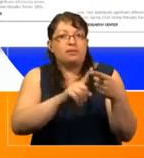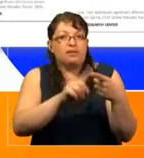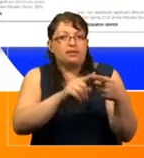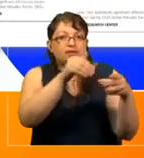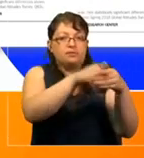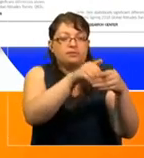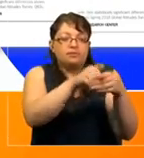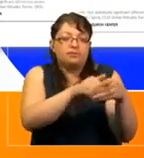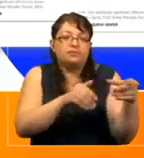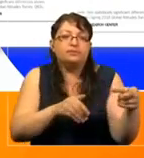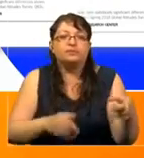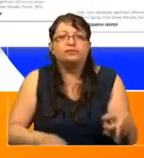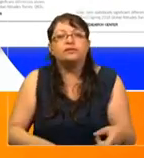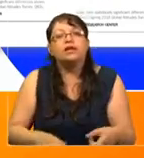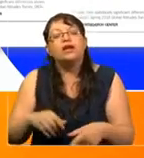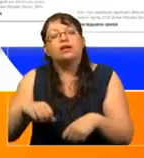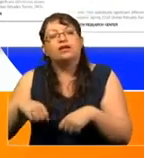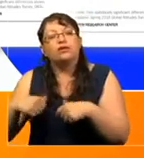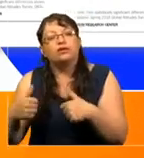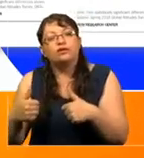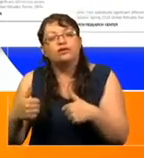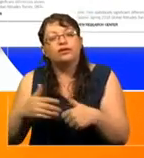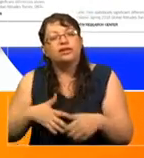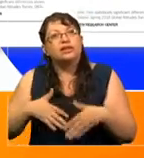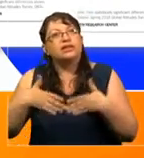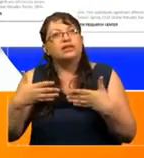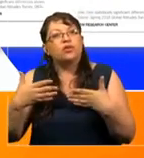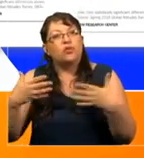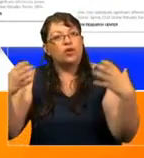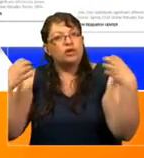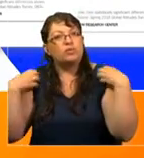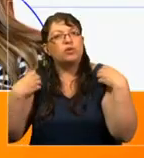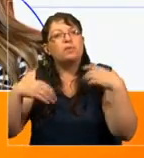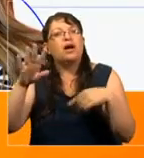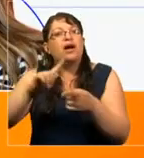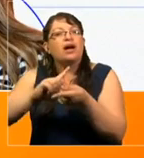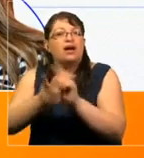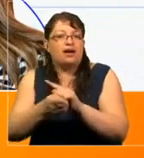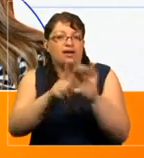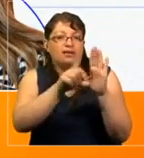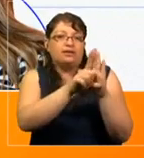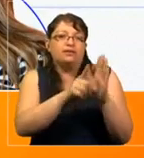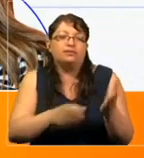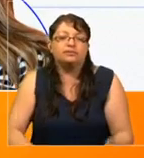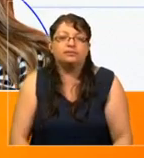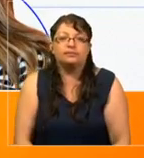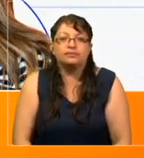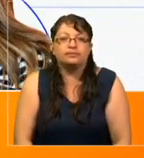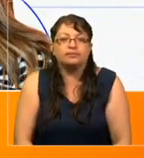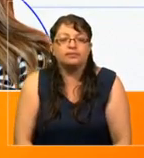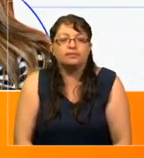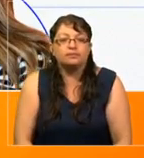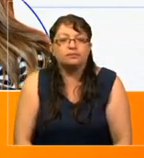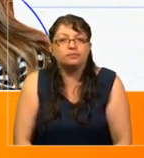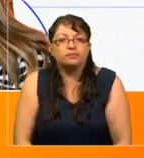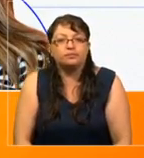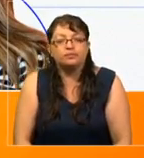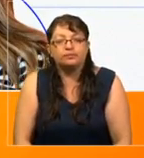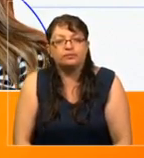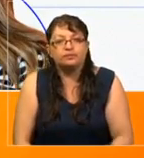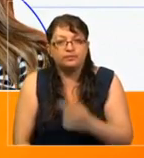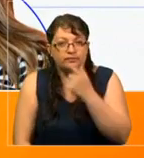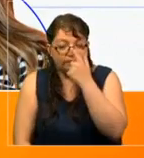las elecciones. Y los jóvenes se sienten más responsables por cambios legislativos. Este nuevo